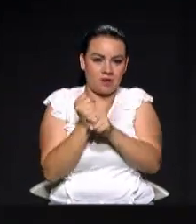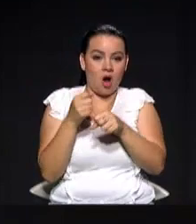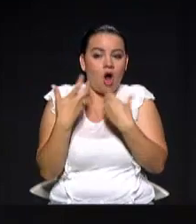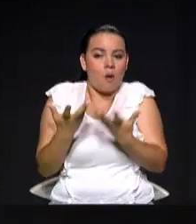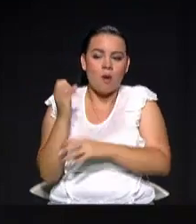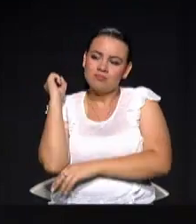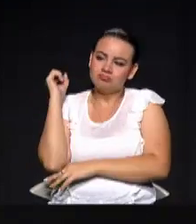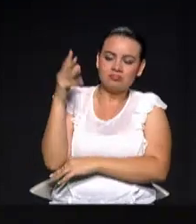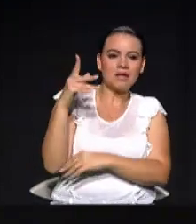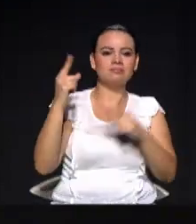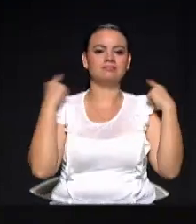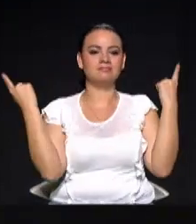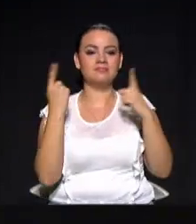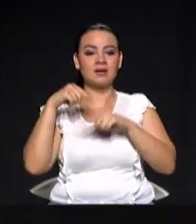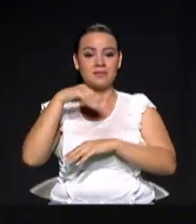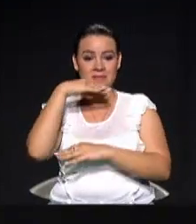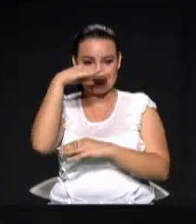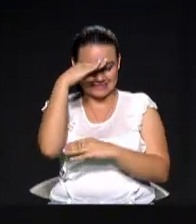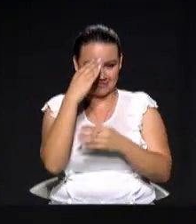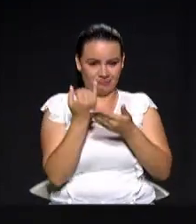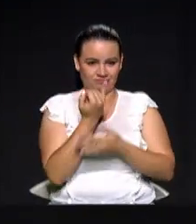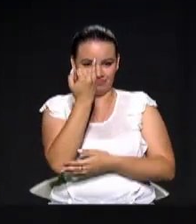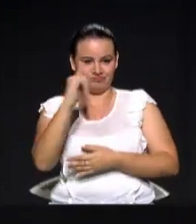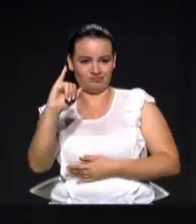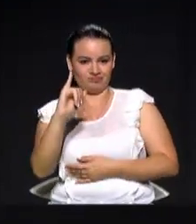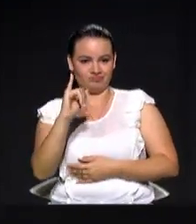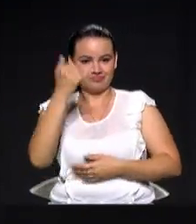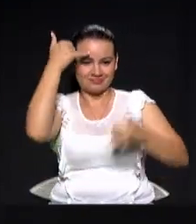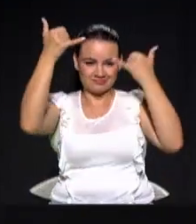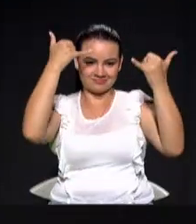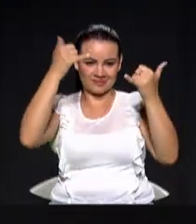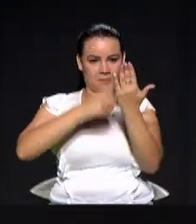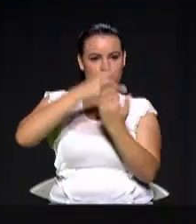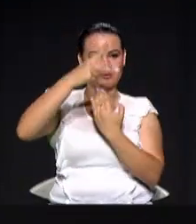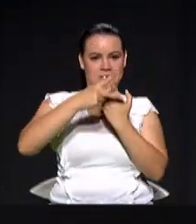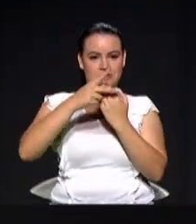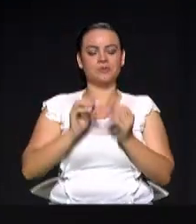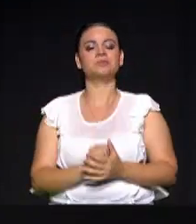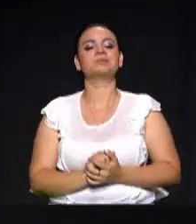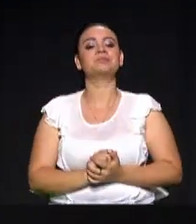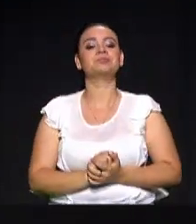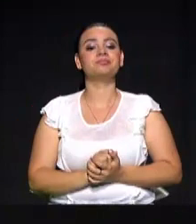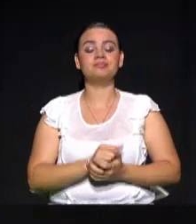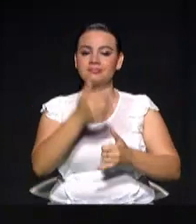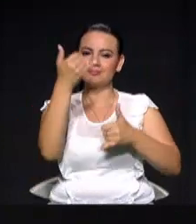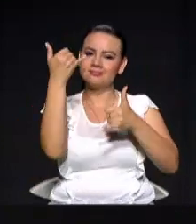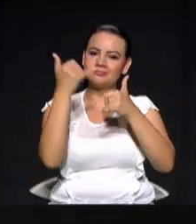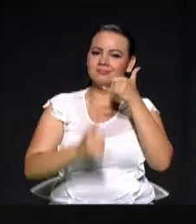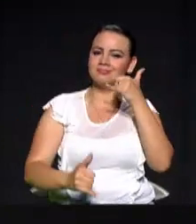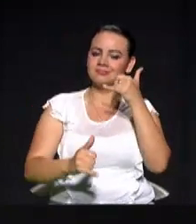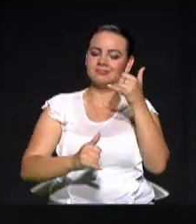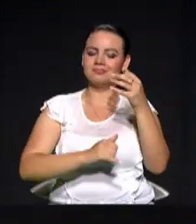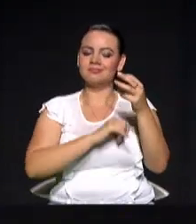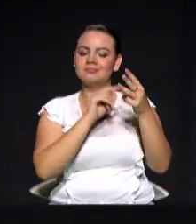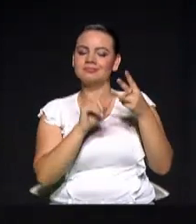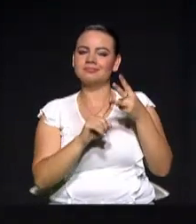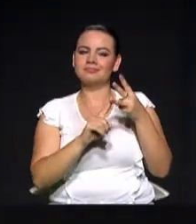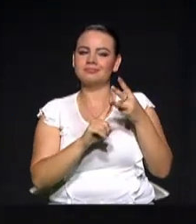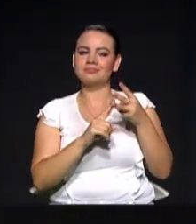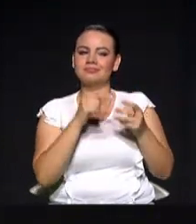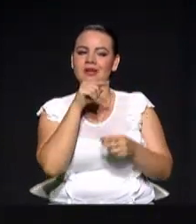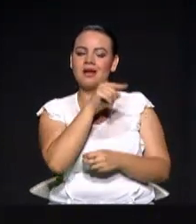de Medellín, de emprendimiento y de proyectos. Y por último, implementar la Universidad Pública de Medellín,